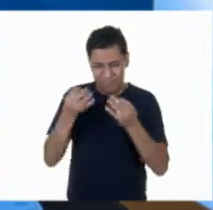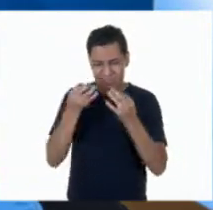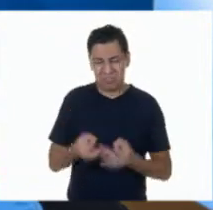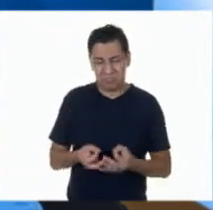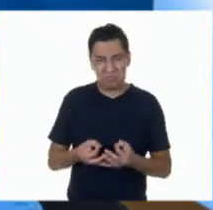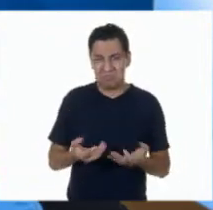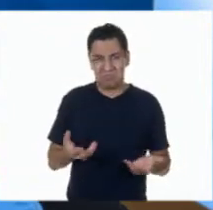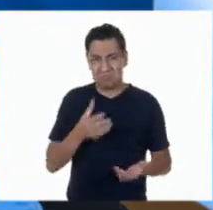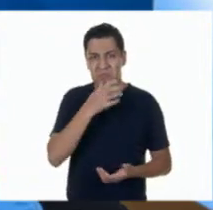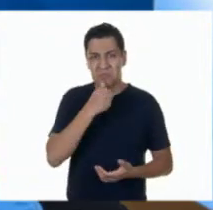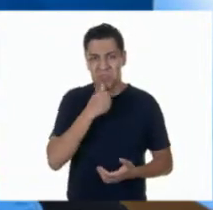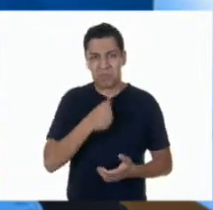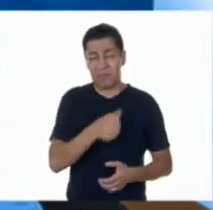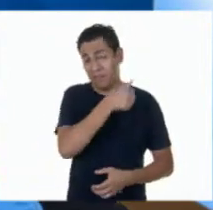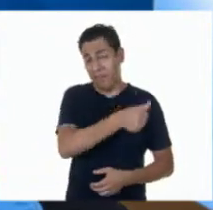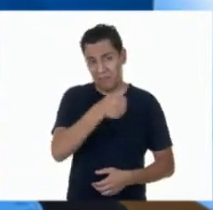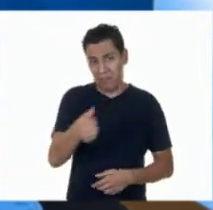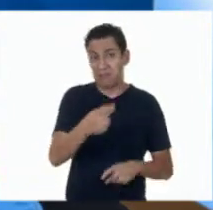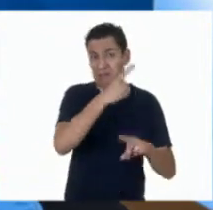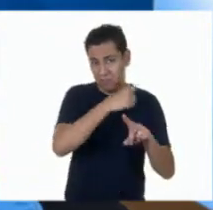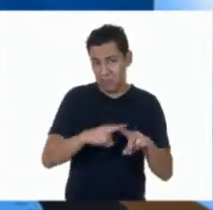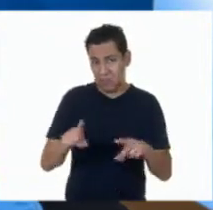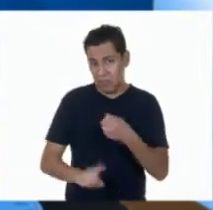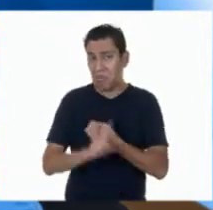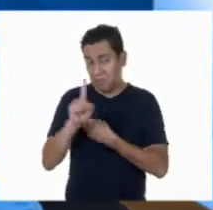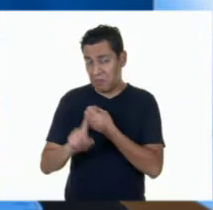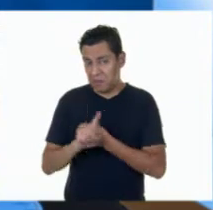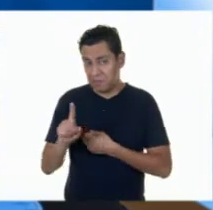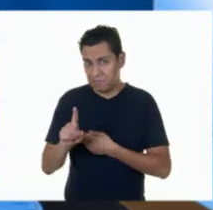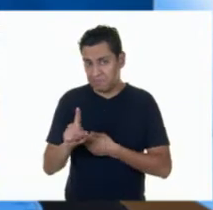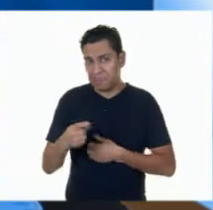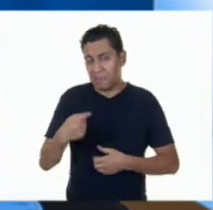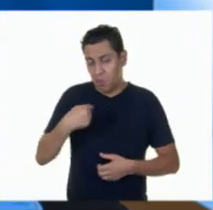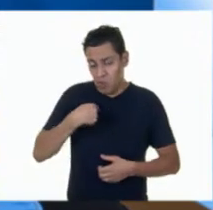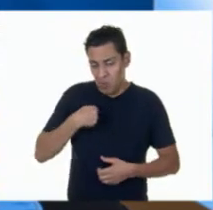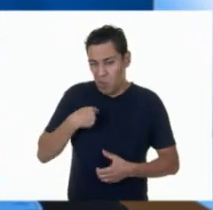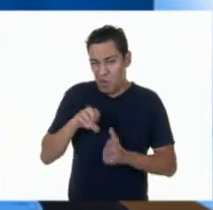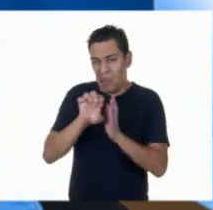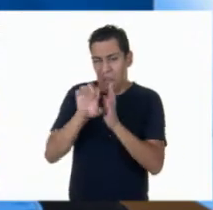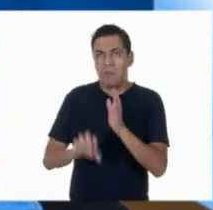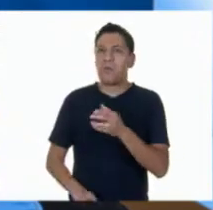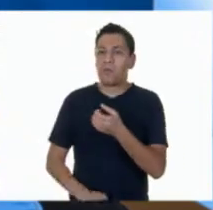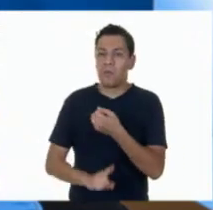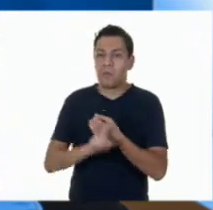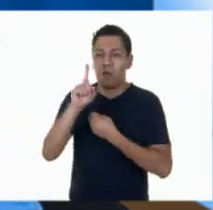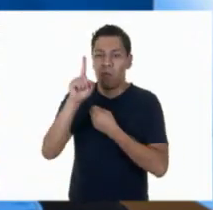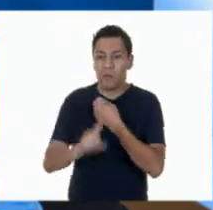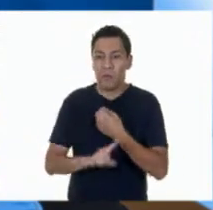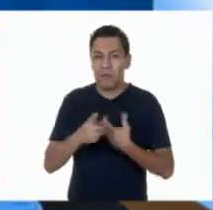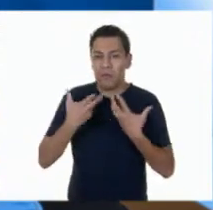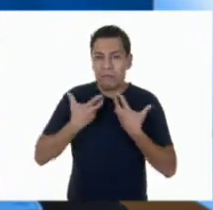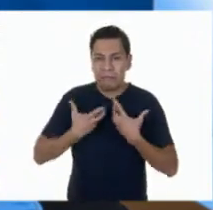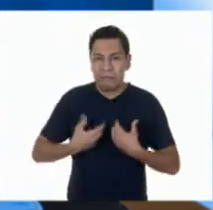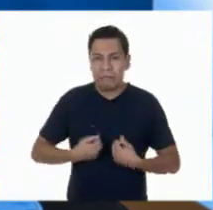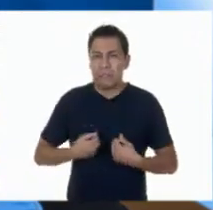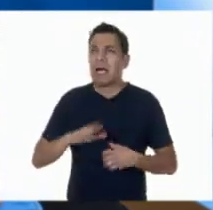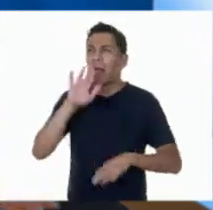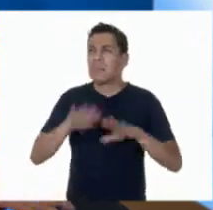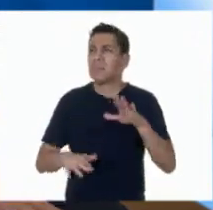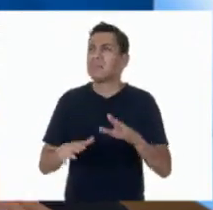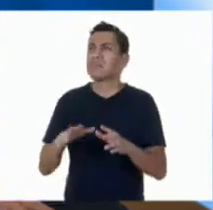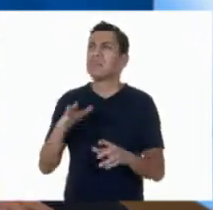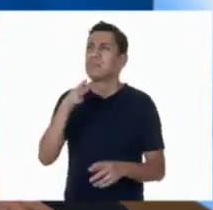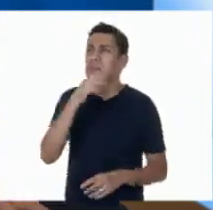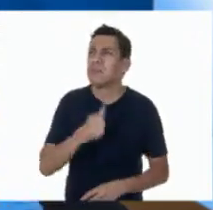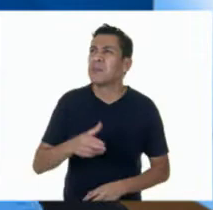aflicción a su manera. Yo, por ejemplo, me he sentido afligida en algunas ocasiones cuando algo no me sale como yo quiero o